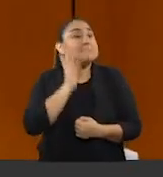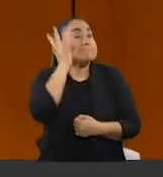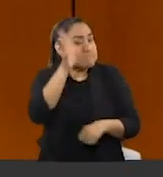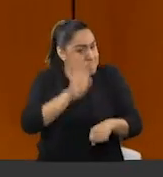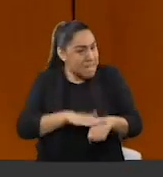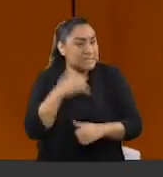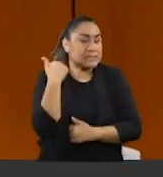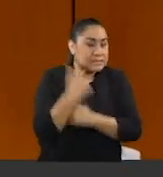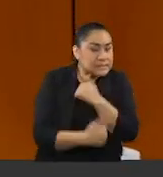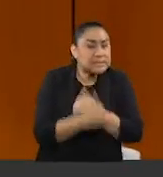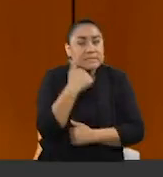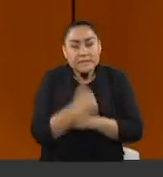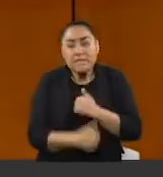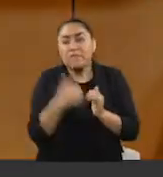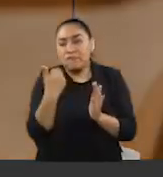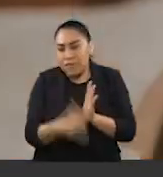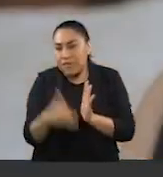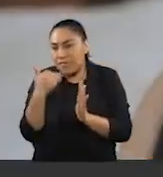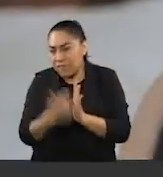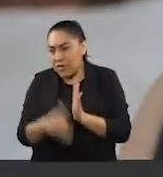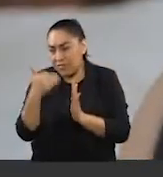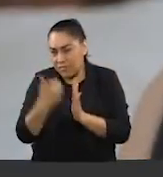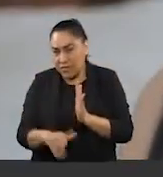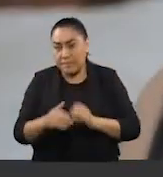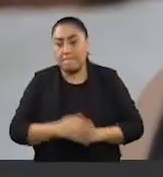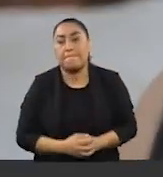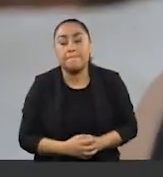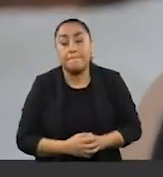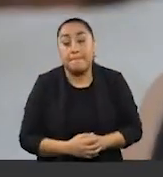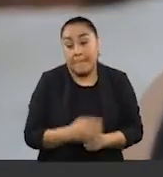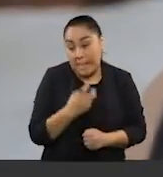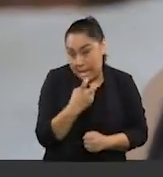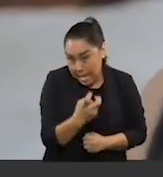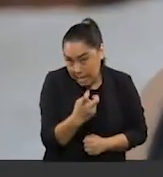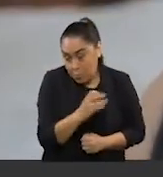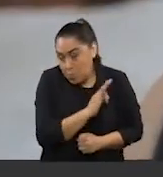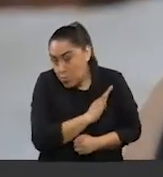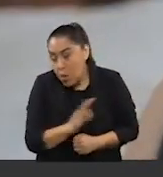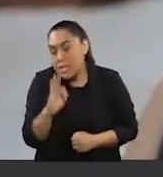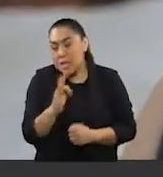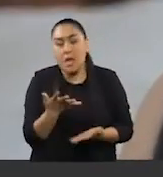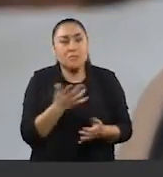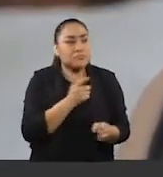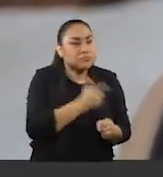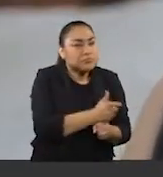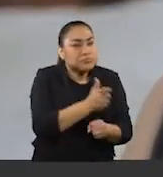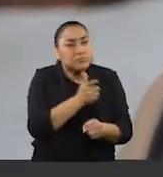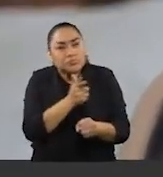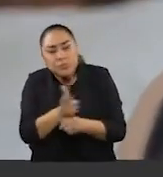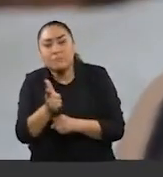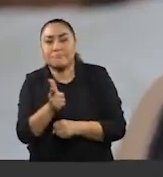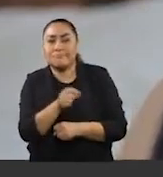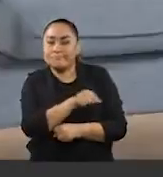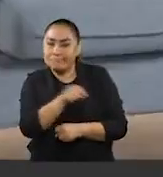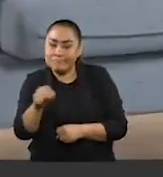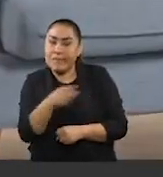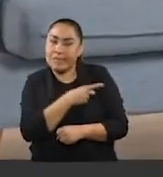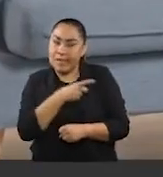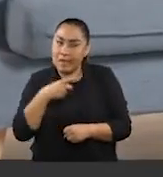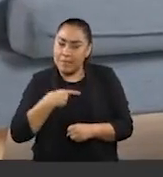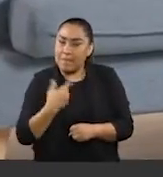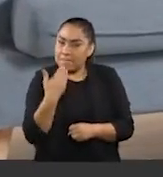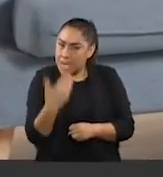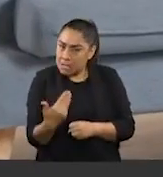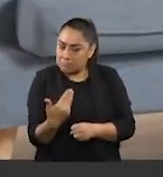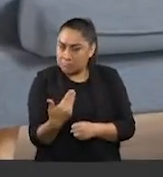se tienen pendientes en la materia, permitiendo con esto detectar las buenas prácticas que